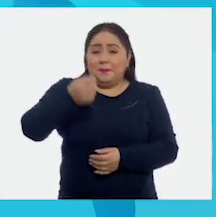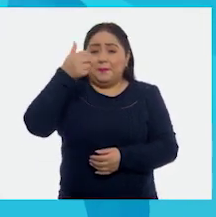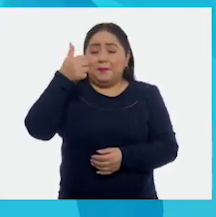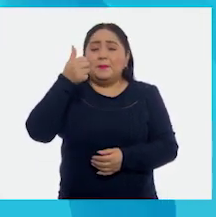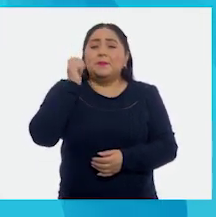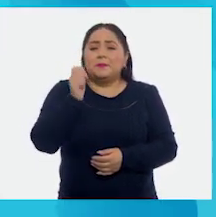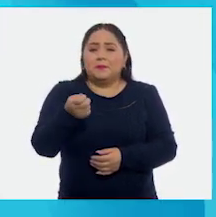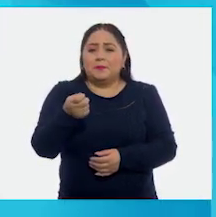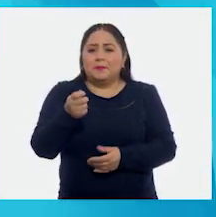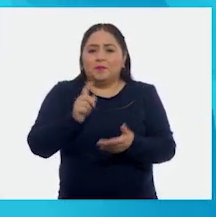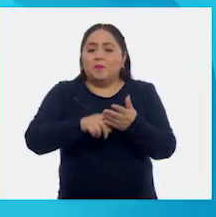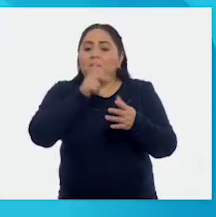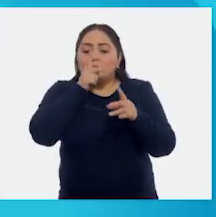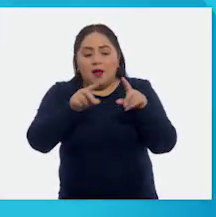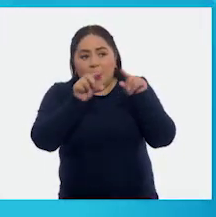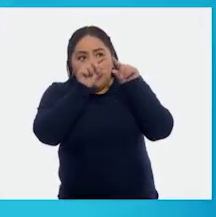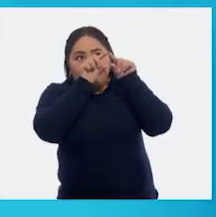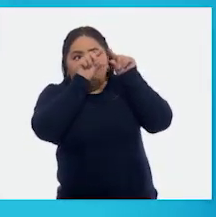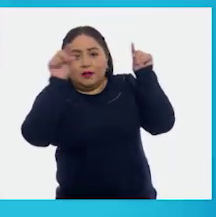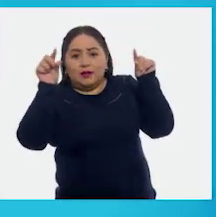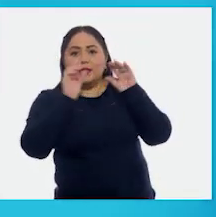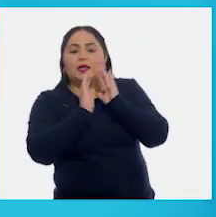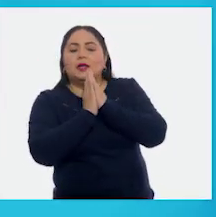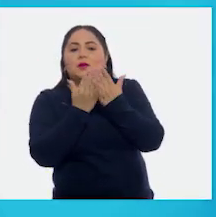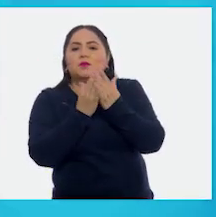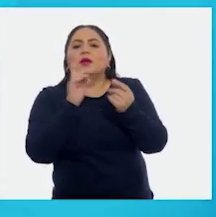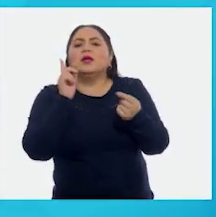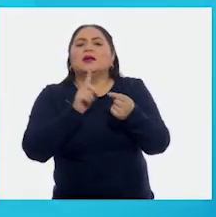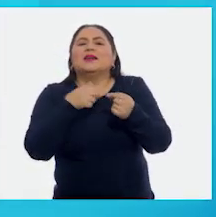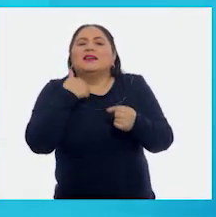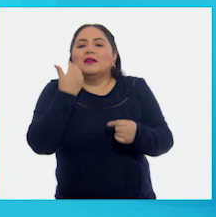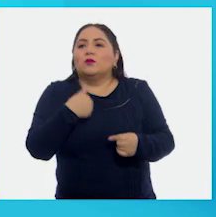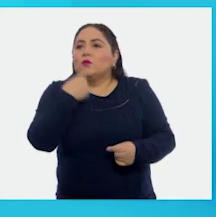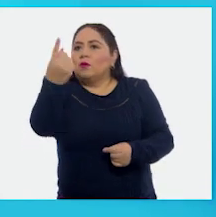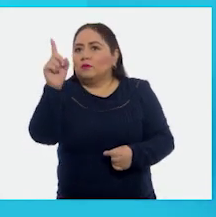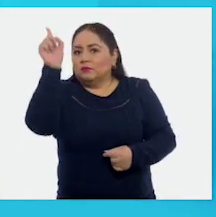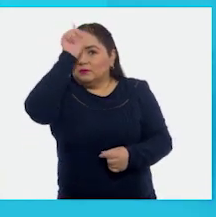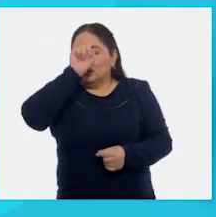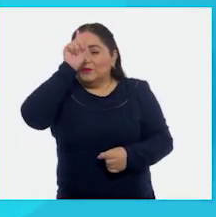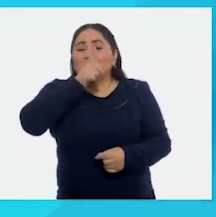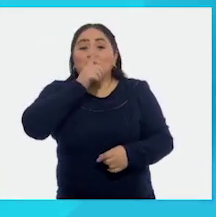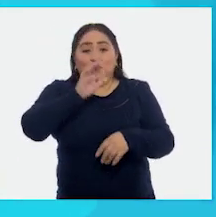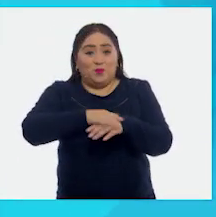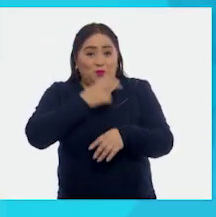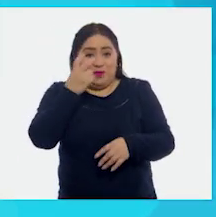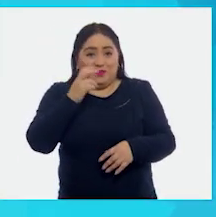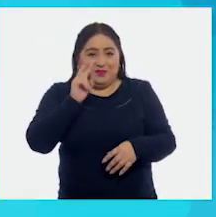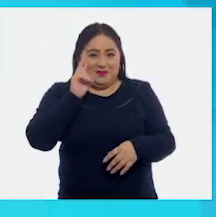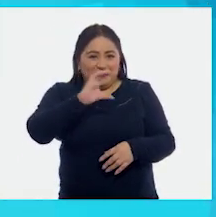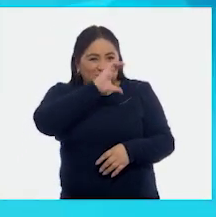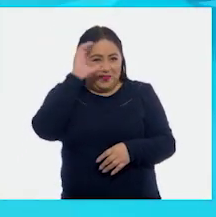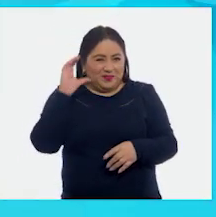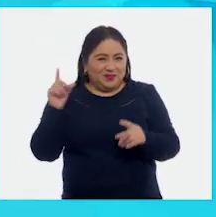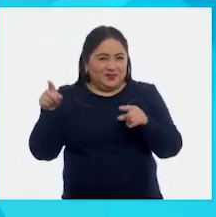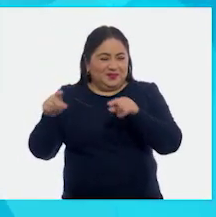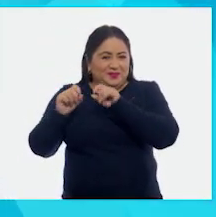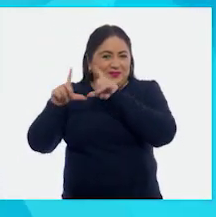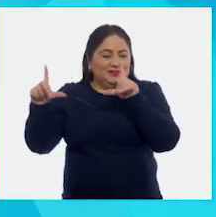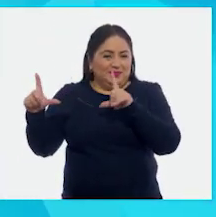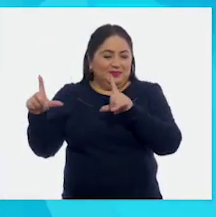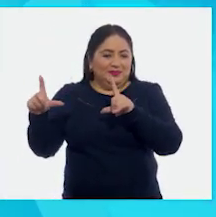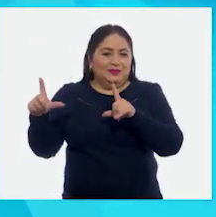el título del libro que quiero recomendar. Por eso, la imagen de nuestro libro de texto